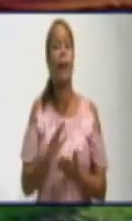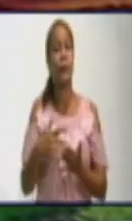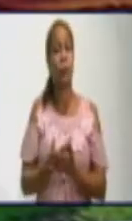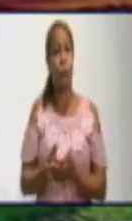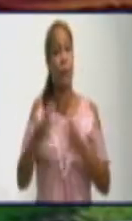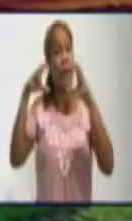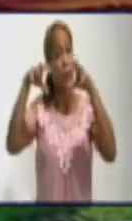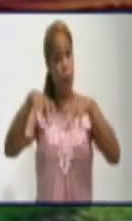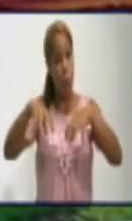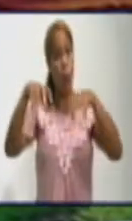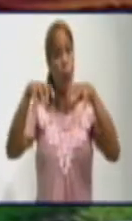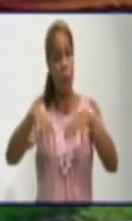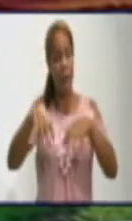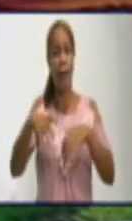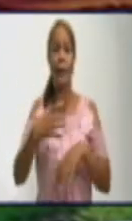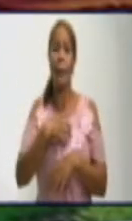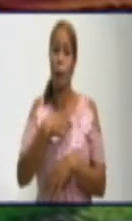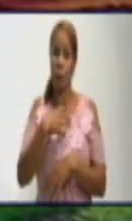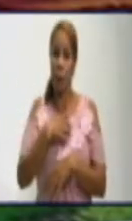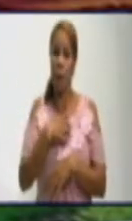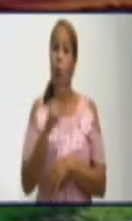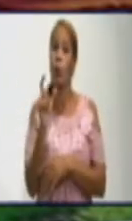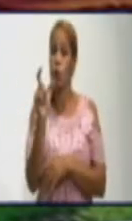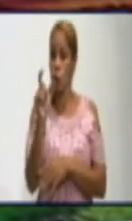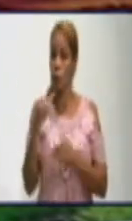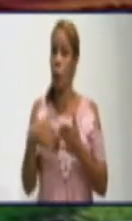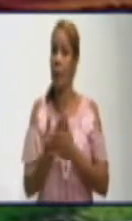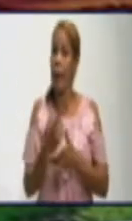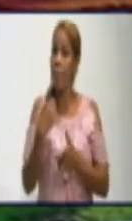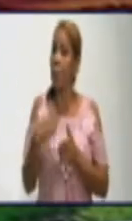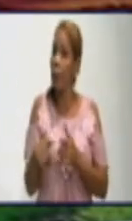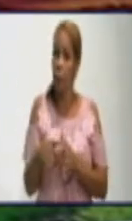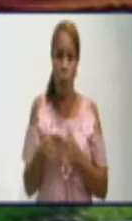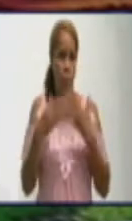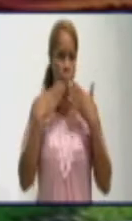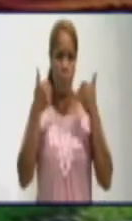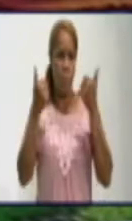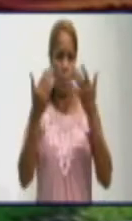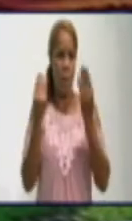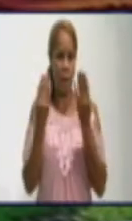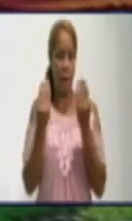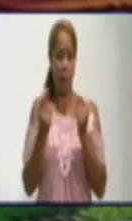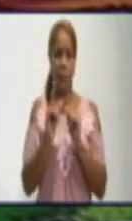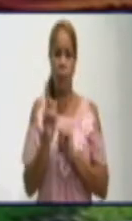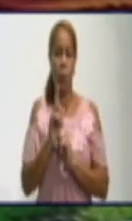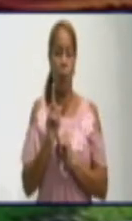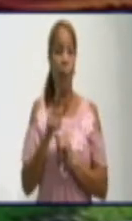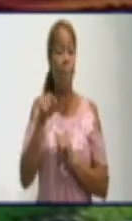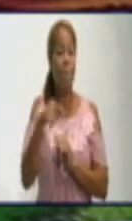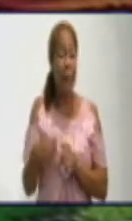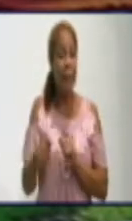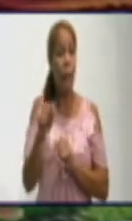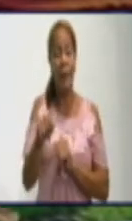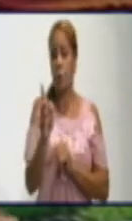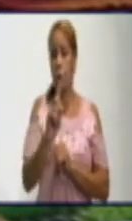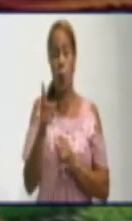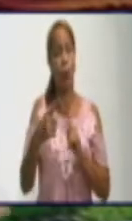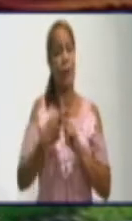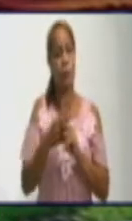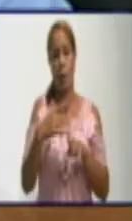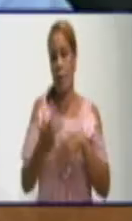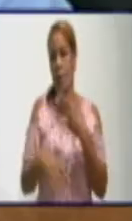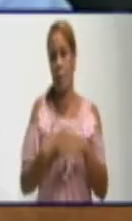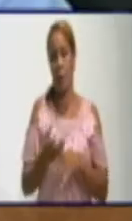tenido en los últimos días, pero que no es suficiente. Exacto. Ha estado lloviendo, pero no es lo que viene a resolver el problema hoy. Gracias,